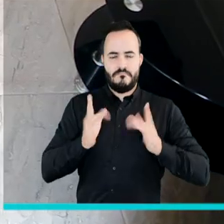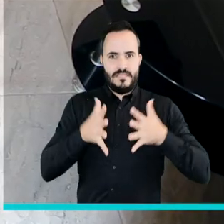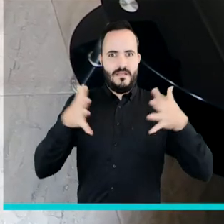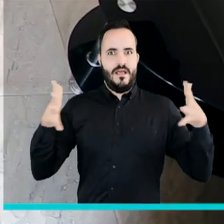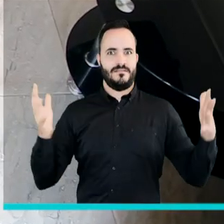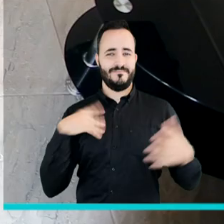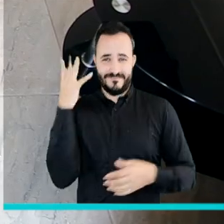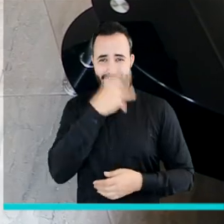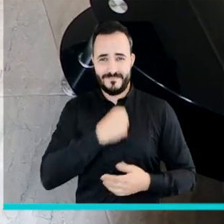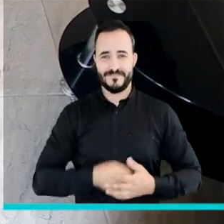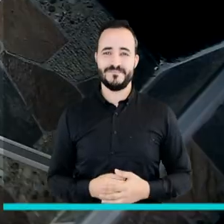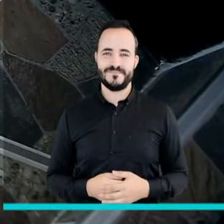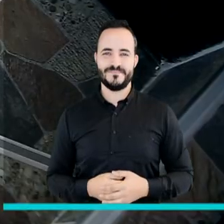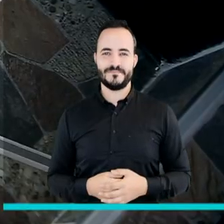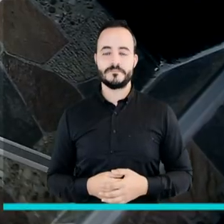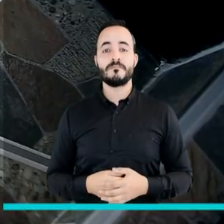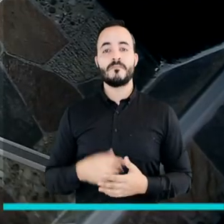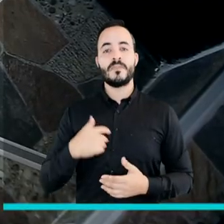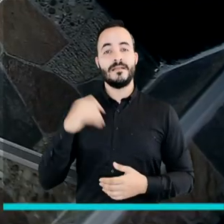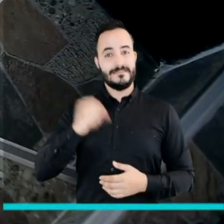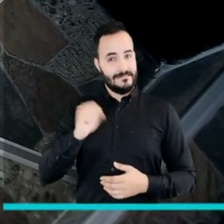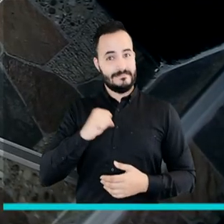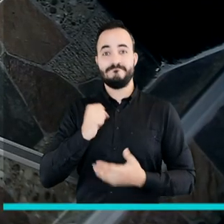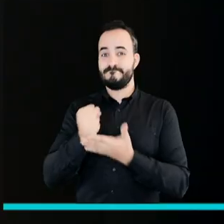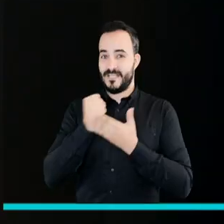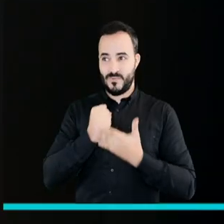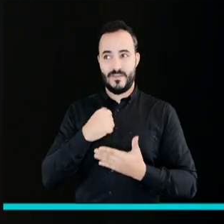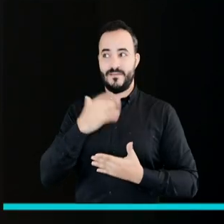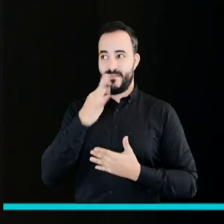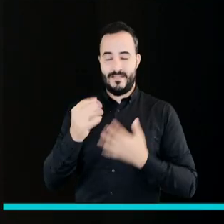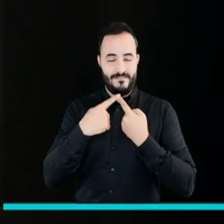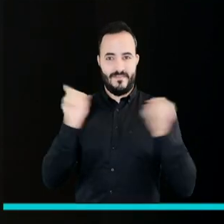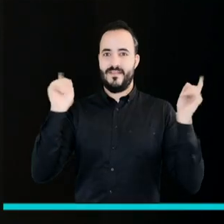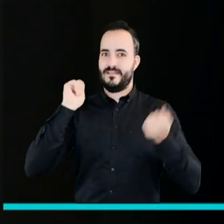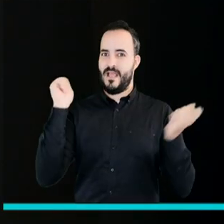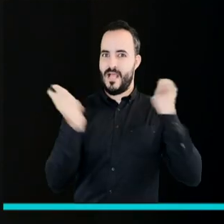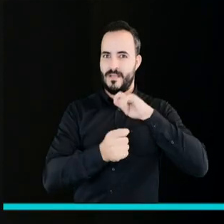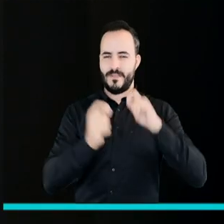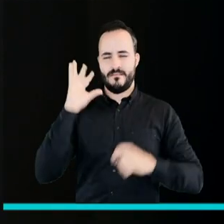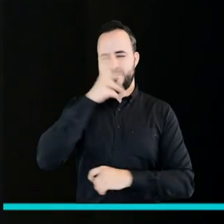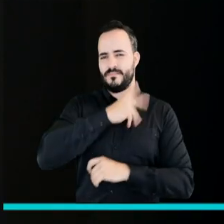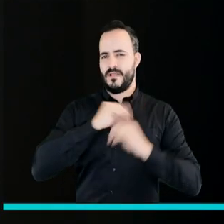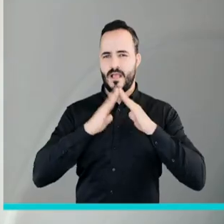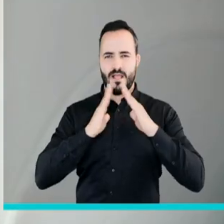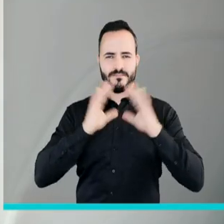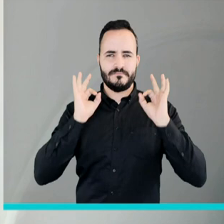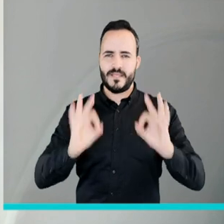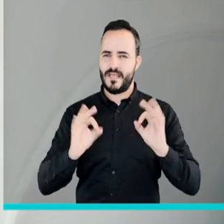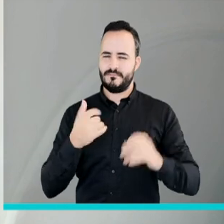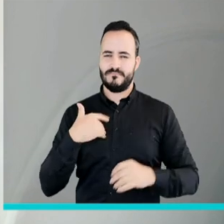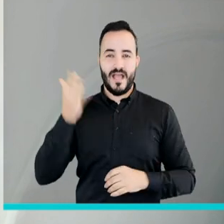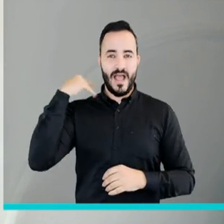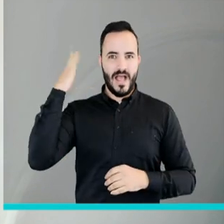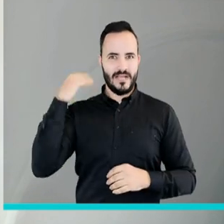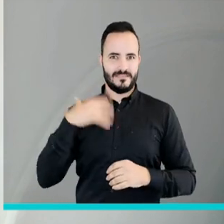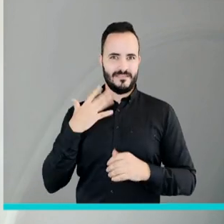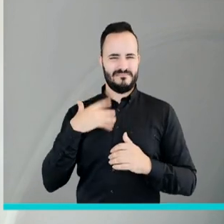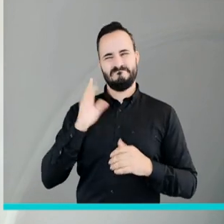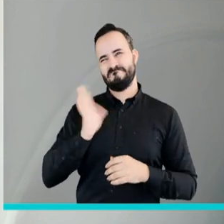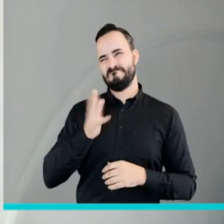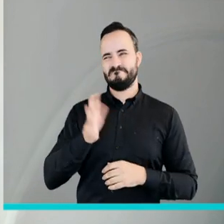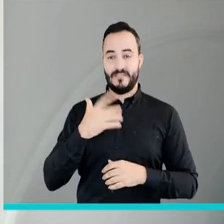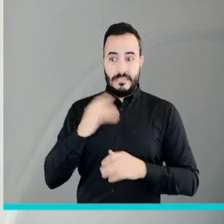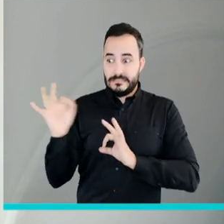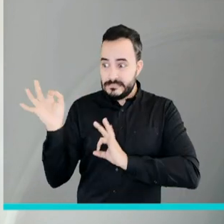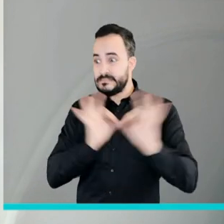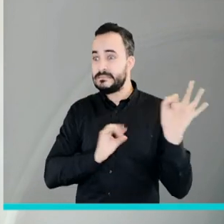más bonita. Nos ha transformado la vida de esta manera, que ya vemos la casa más bonita. Uno la arregla y uno se ve como